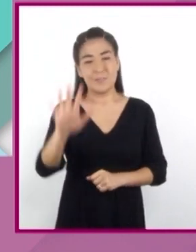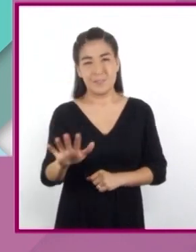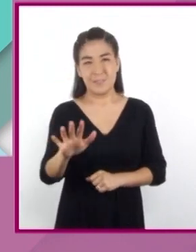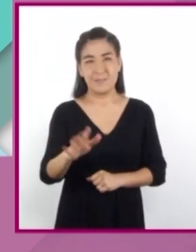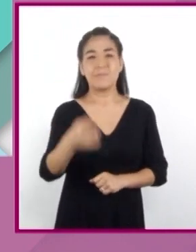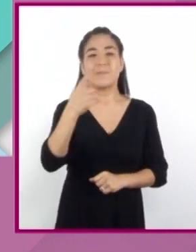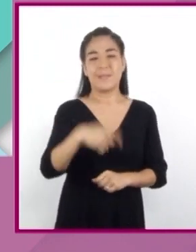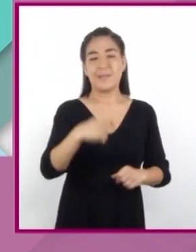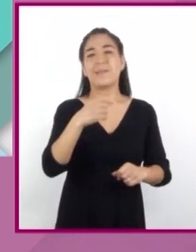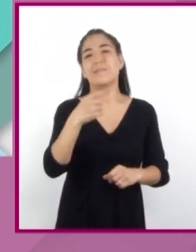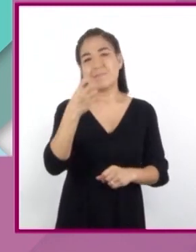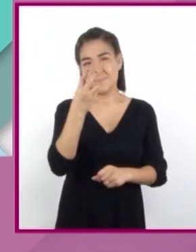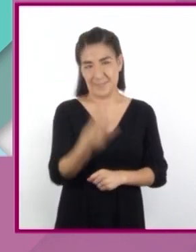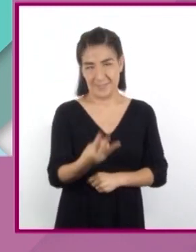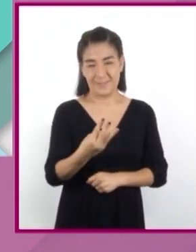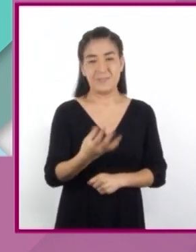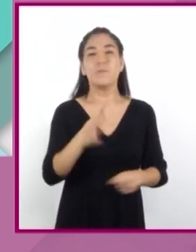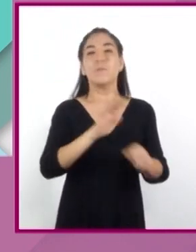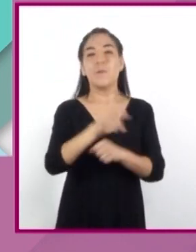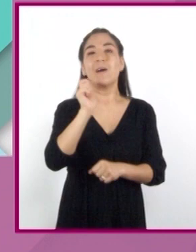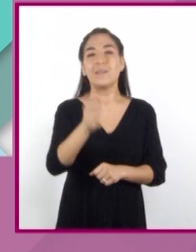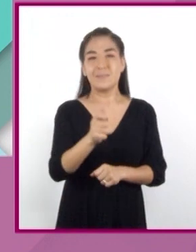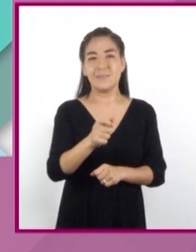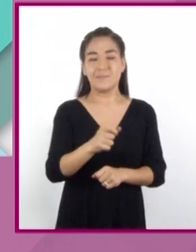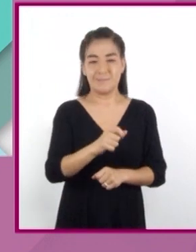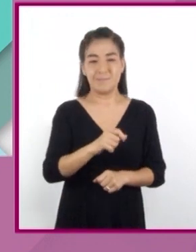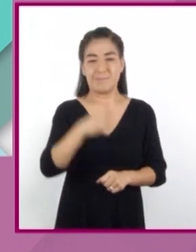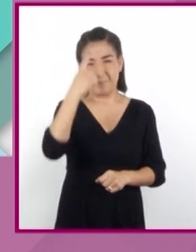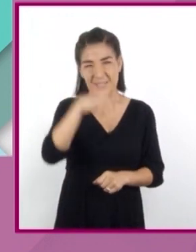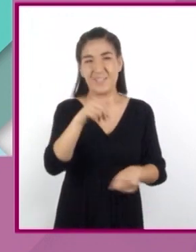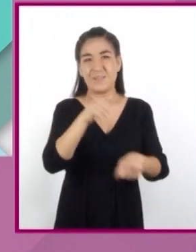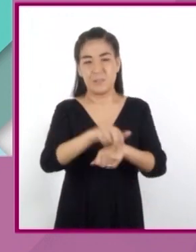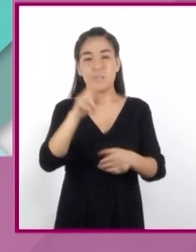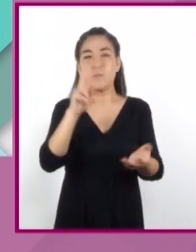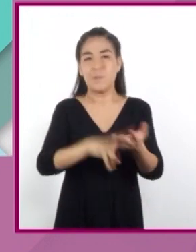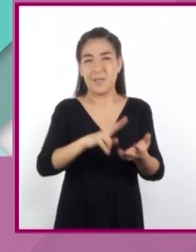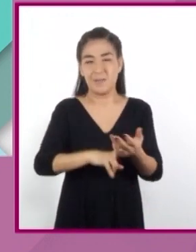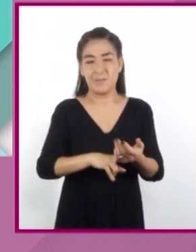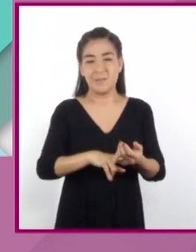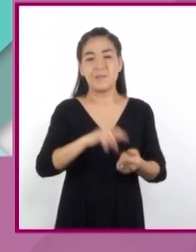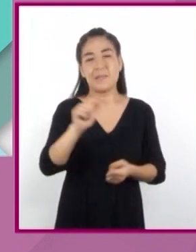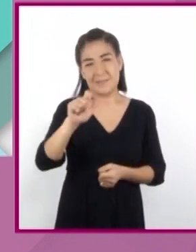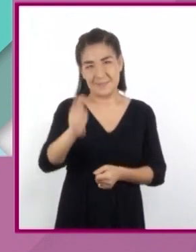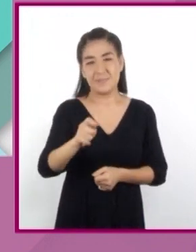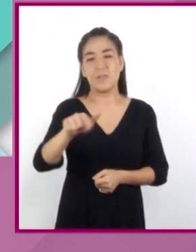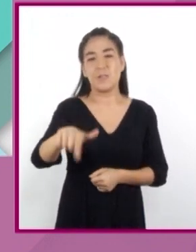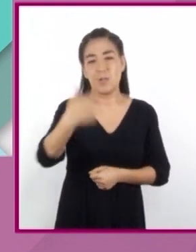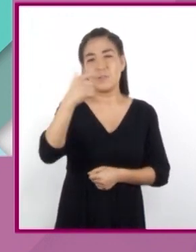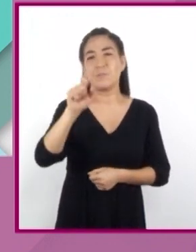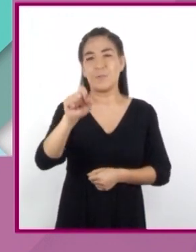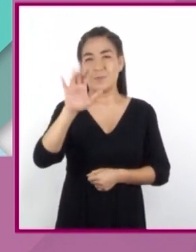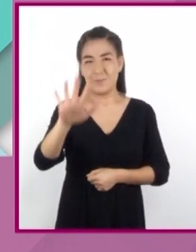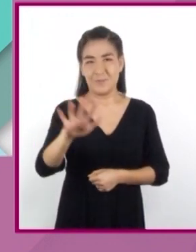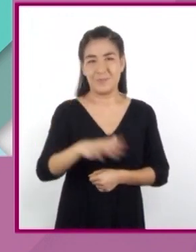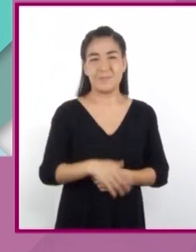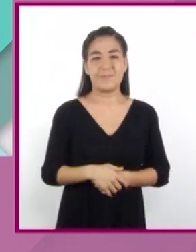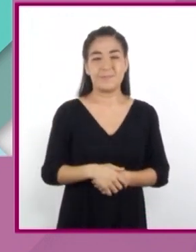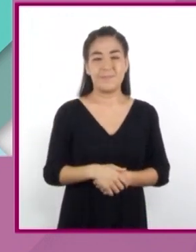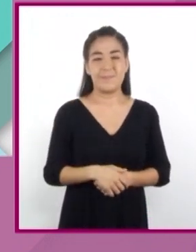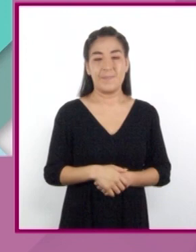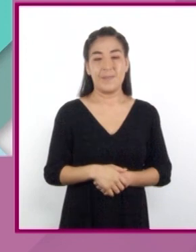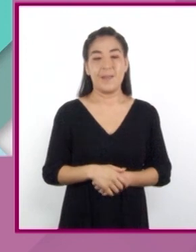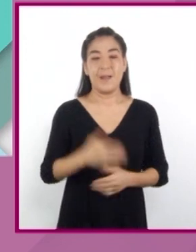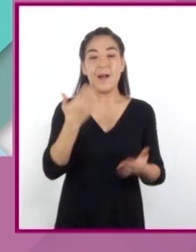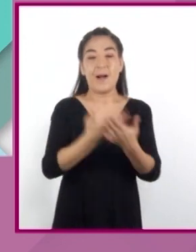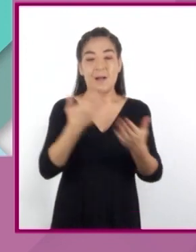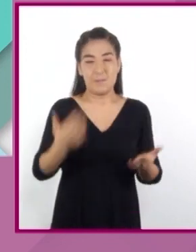entre 3, por lo que la constante de proporcionalidad es igual a 12.5. Ahora,